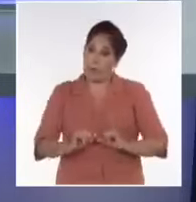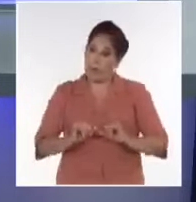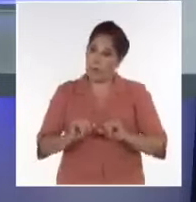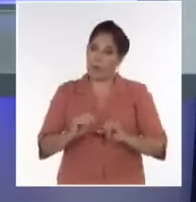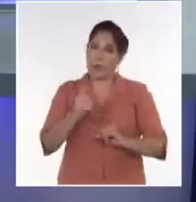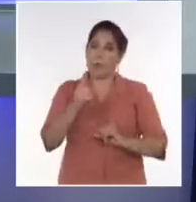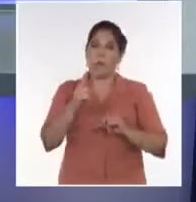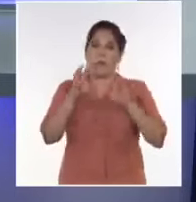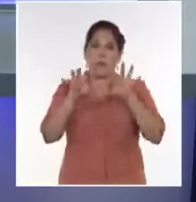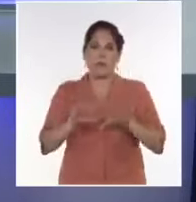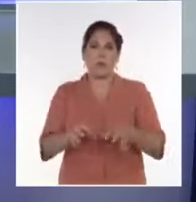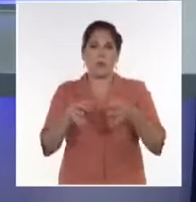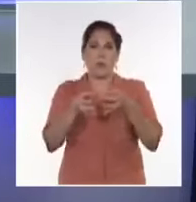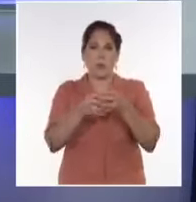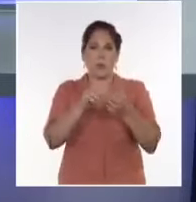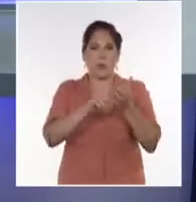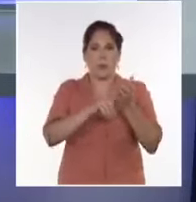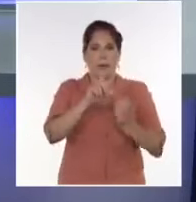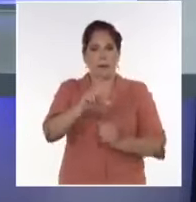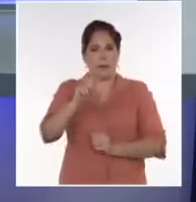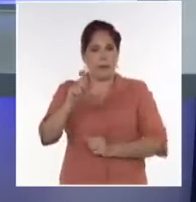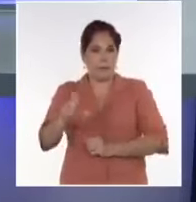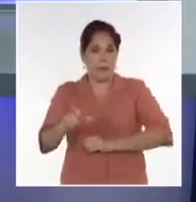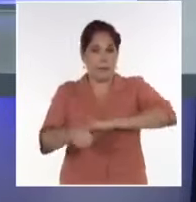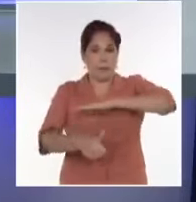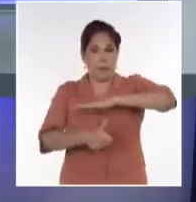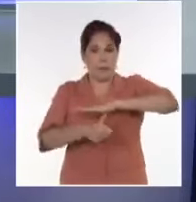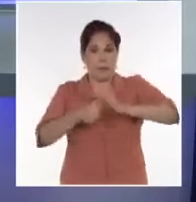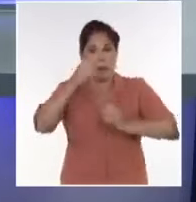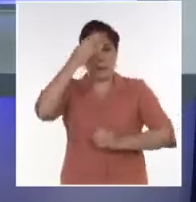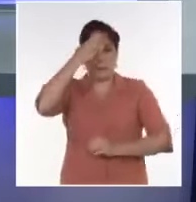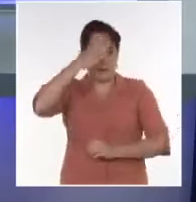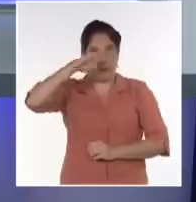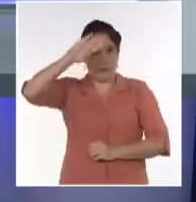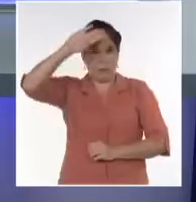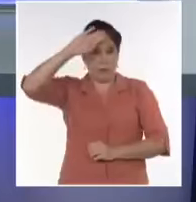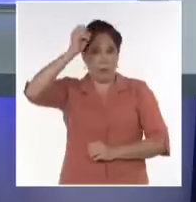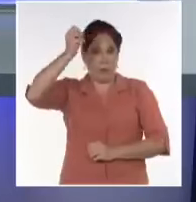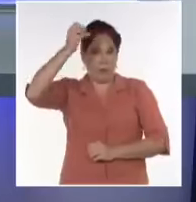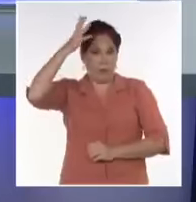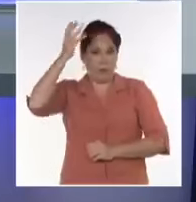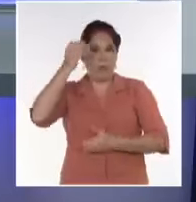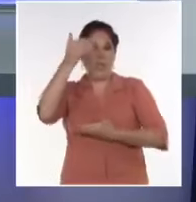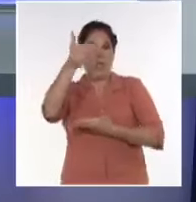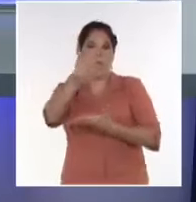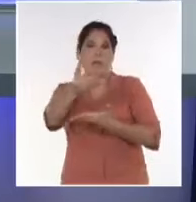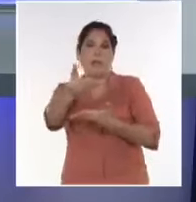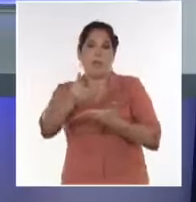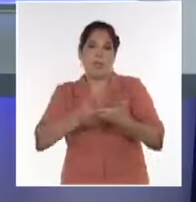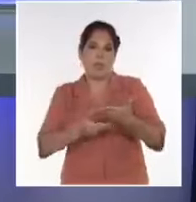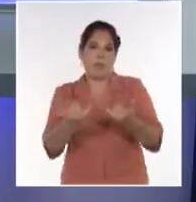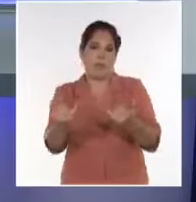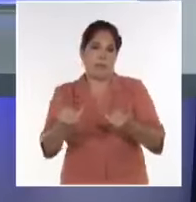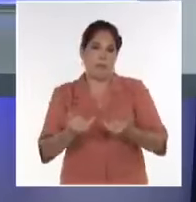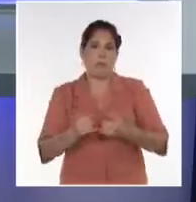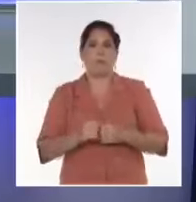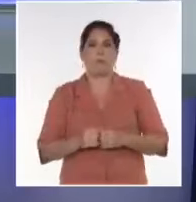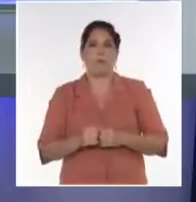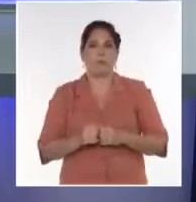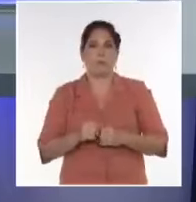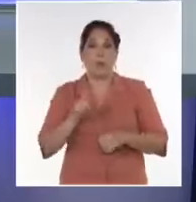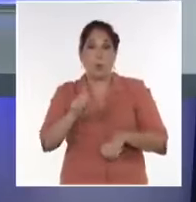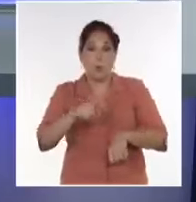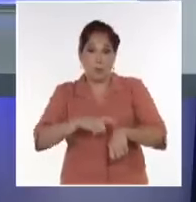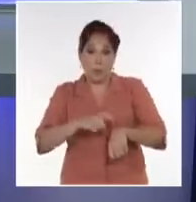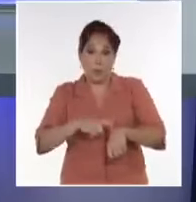El primer secretario del Comité Central del Partido y Presidente de la República informó en su cuenta de la red social X que en las últimas